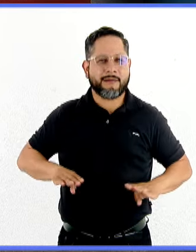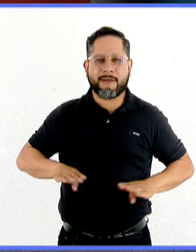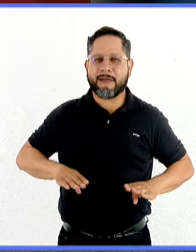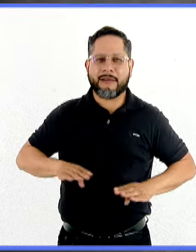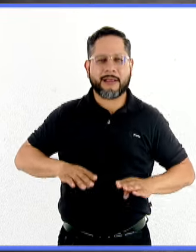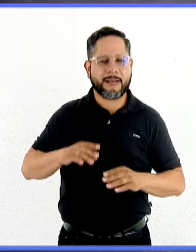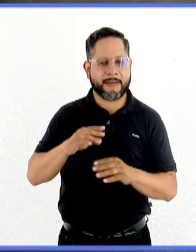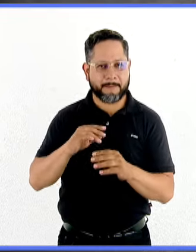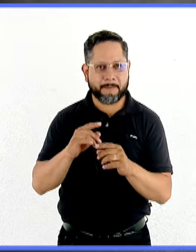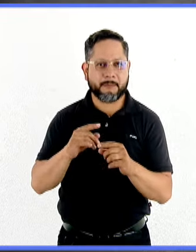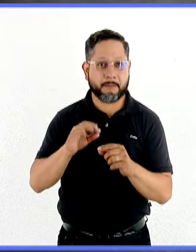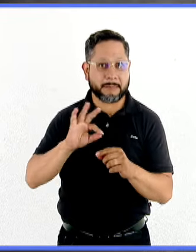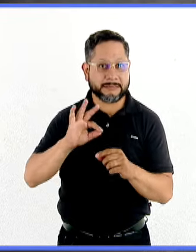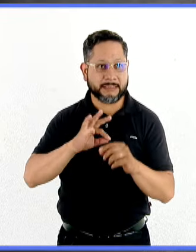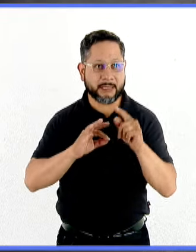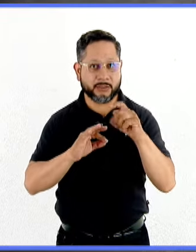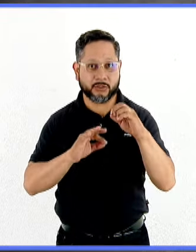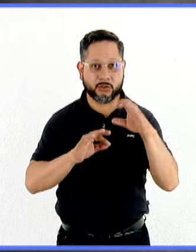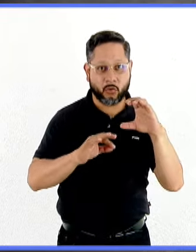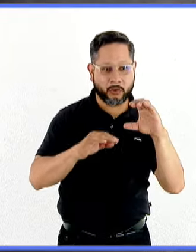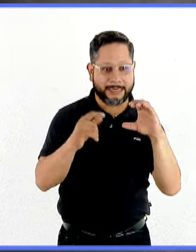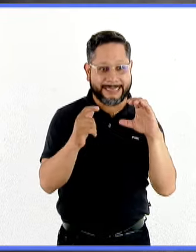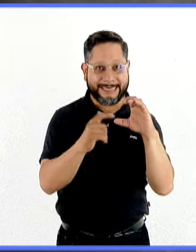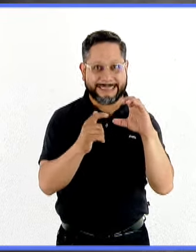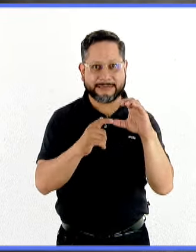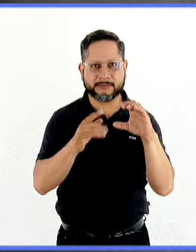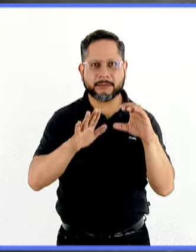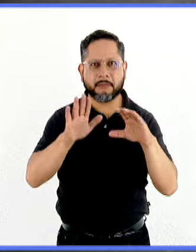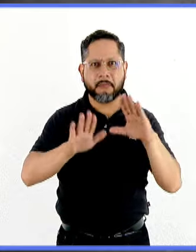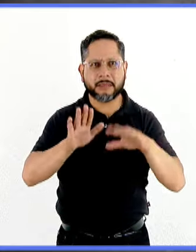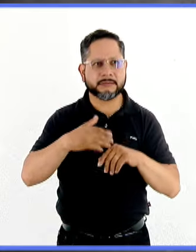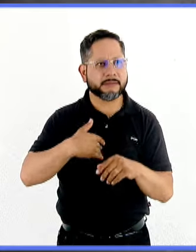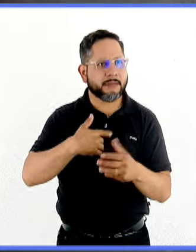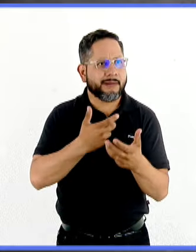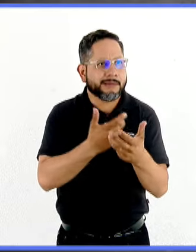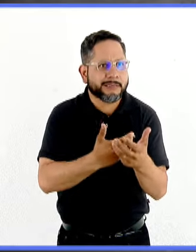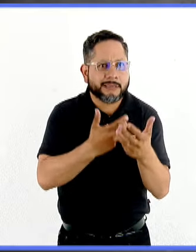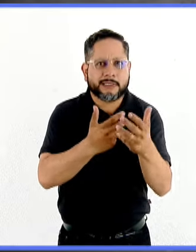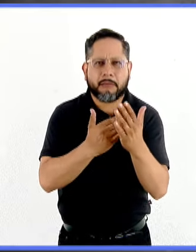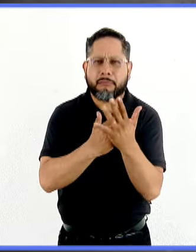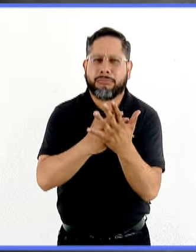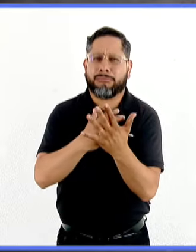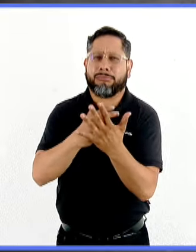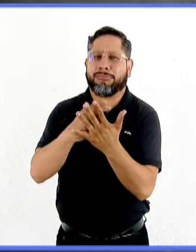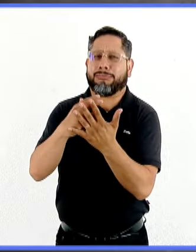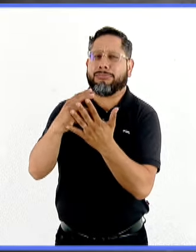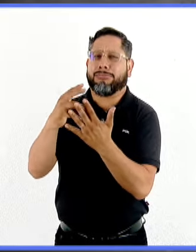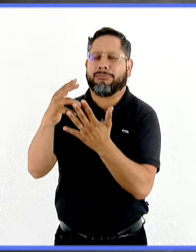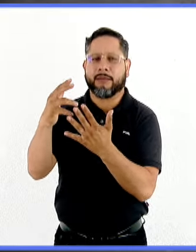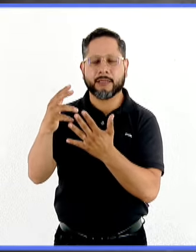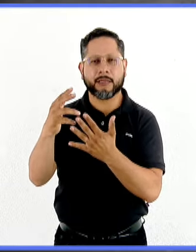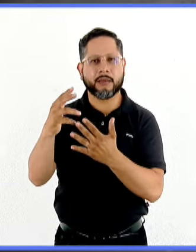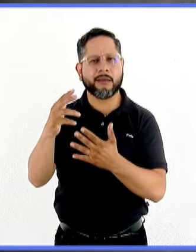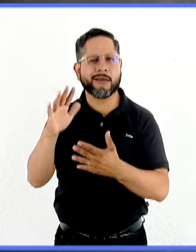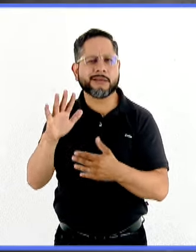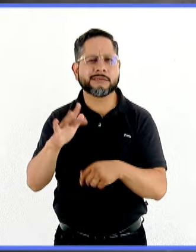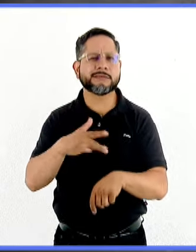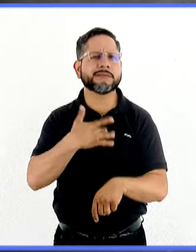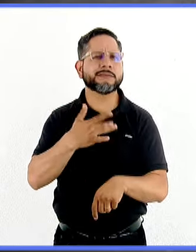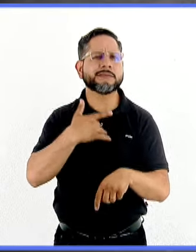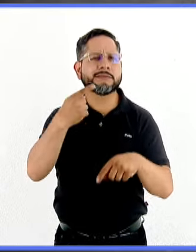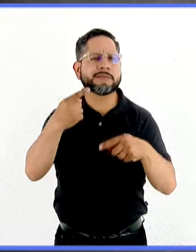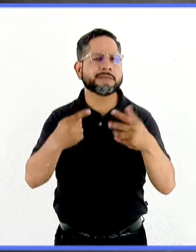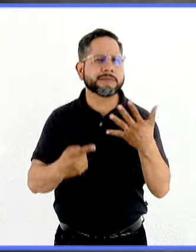obsesivos a diferencia del trastorno obsesivo compulsivo, que finalmente hablaría de severidad y de mantenimiento. Usualmente hablamos de que los síntomas se van a